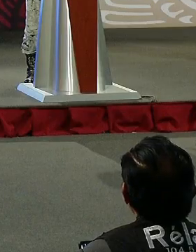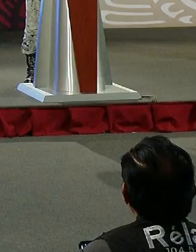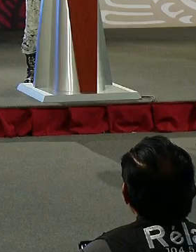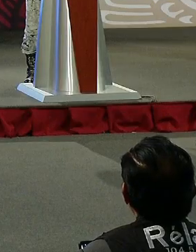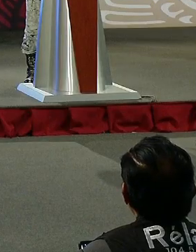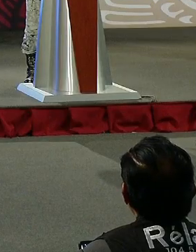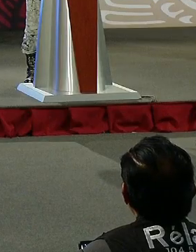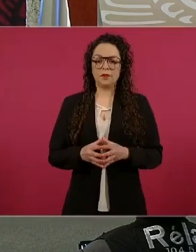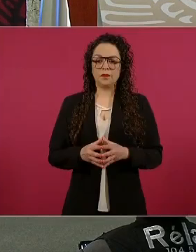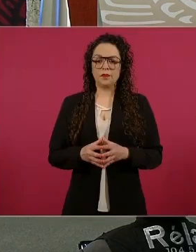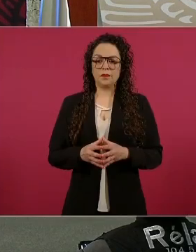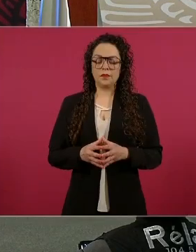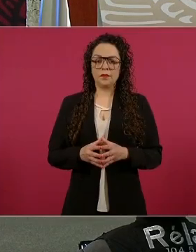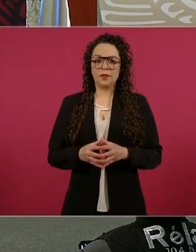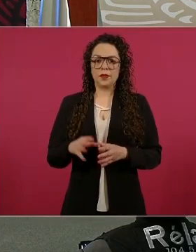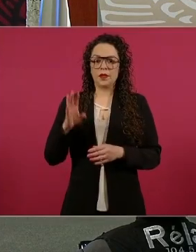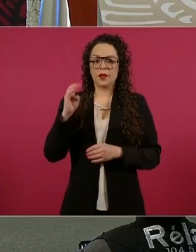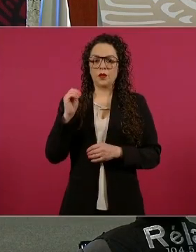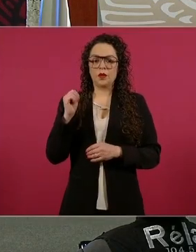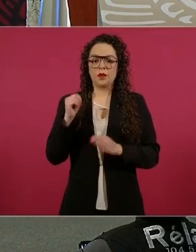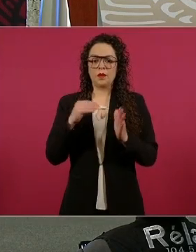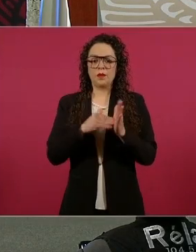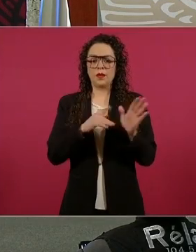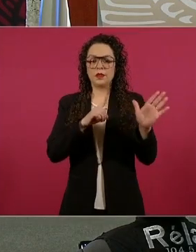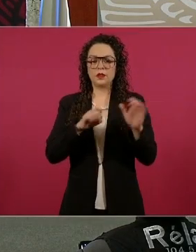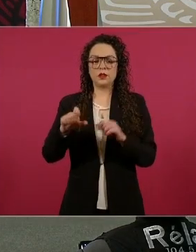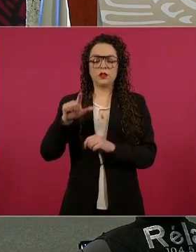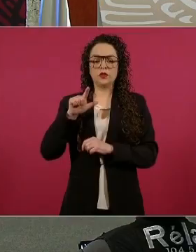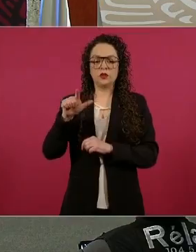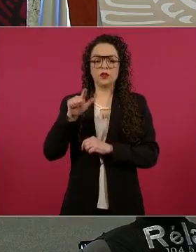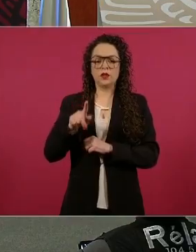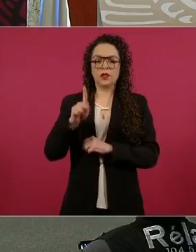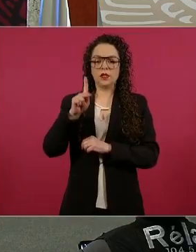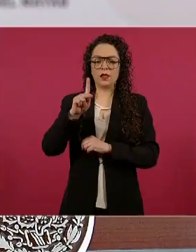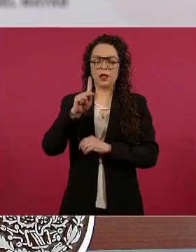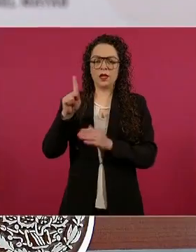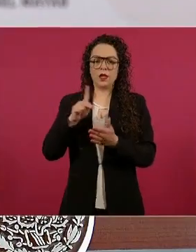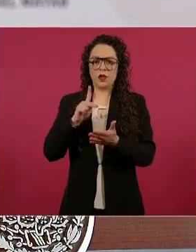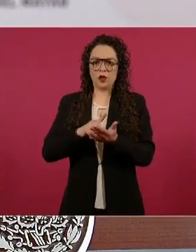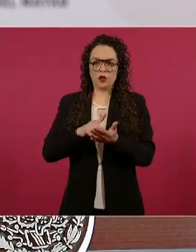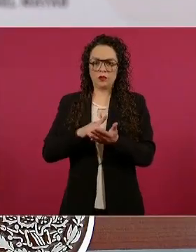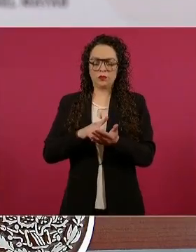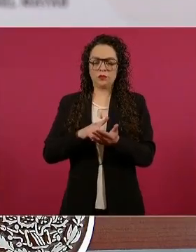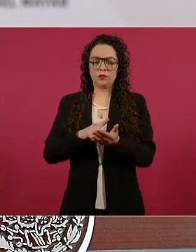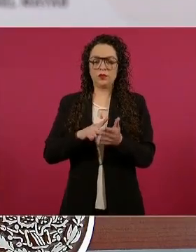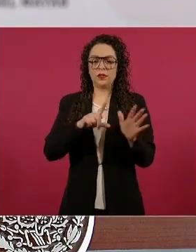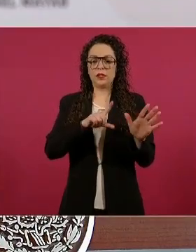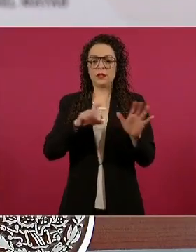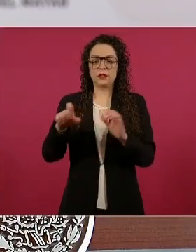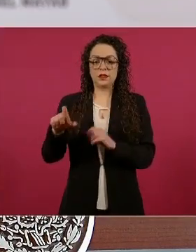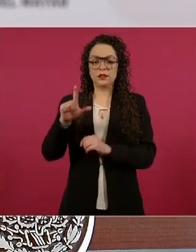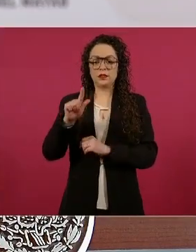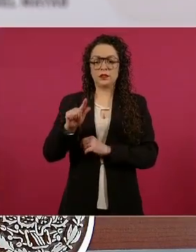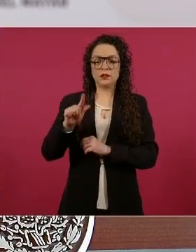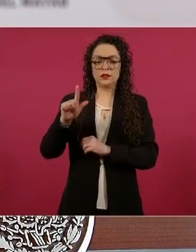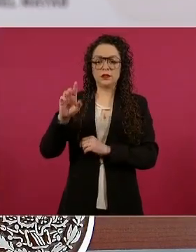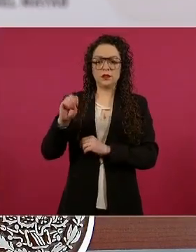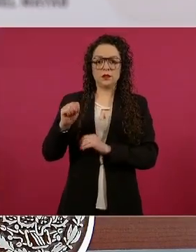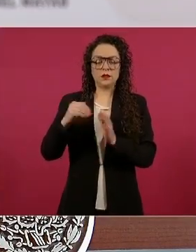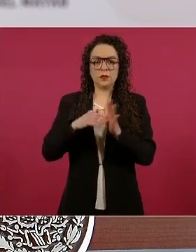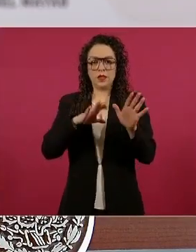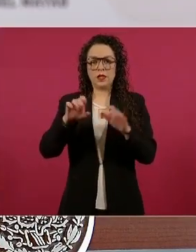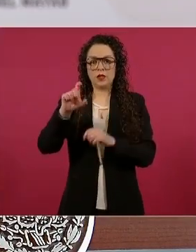9 mil 117 kilogramos en el periodo. Y en la administración, 779 mil 520